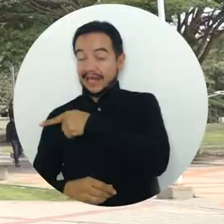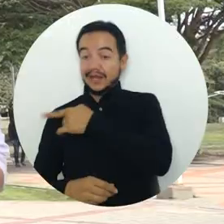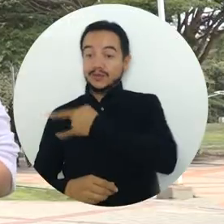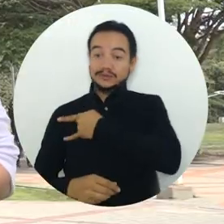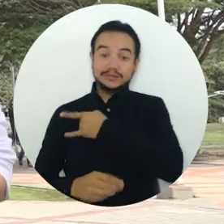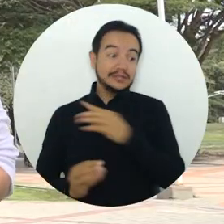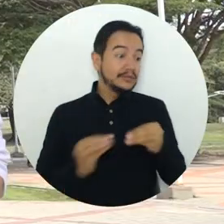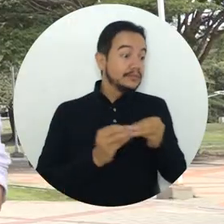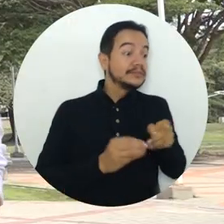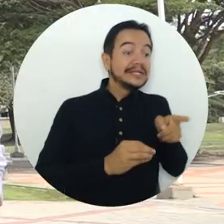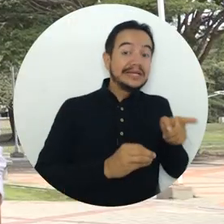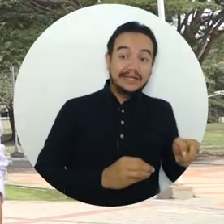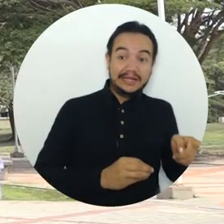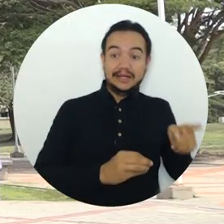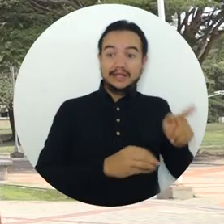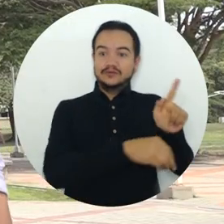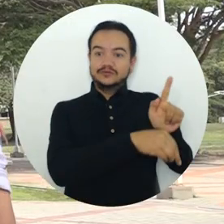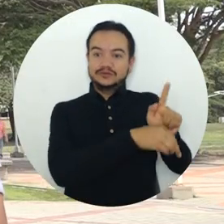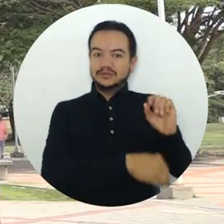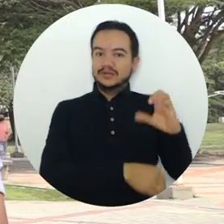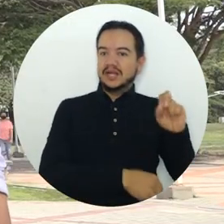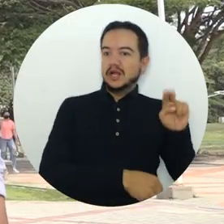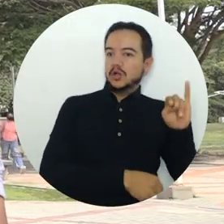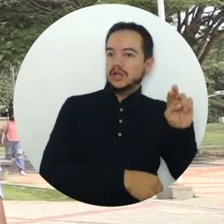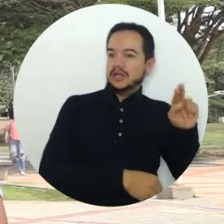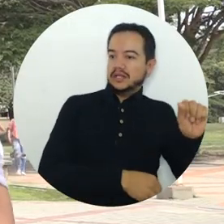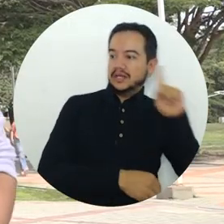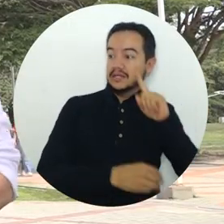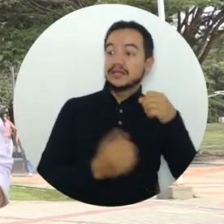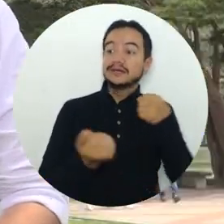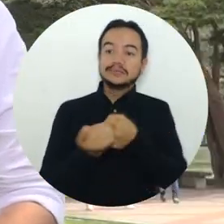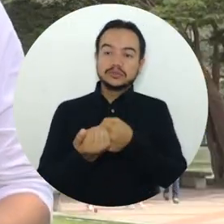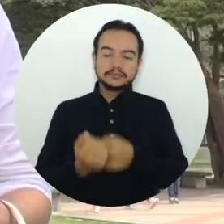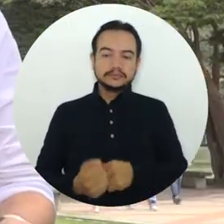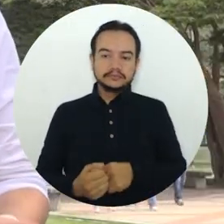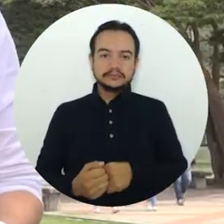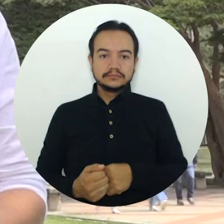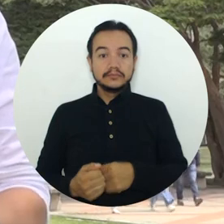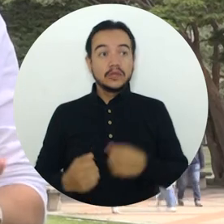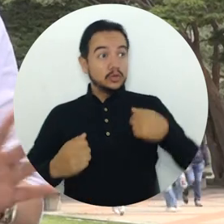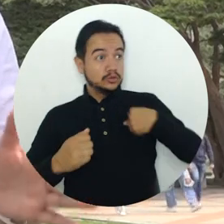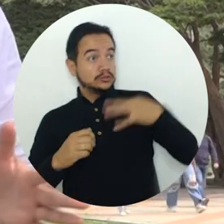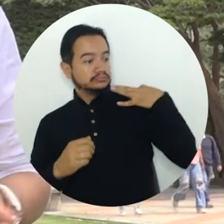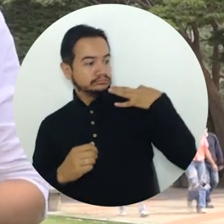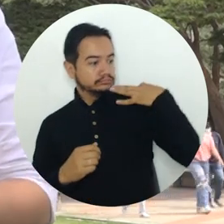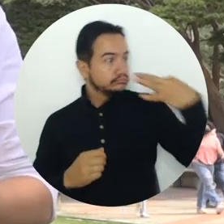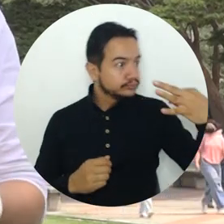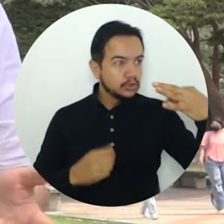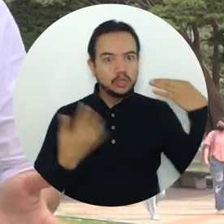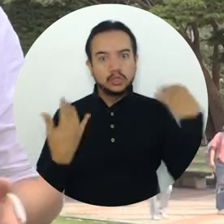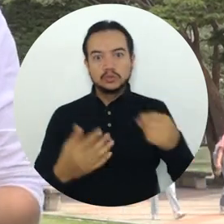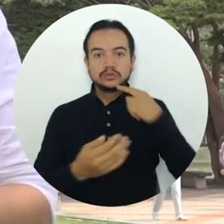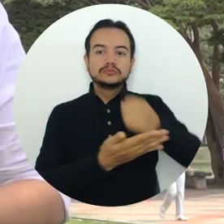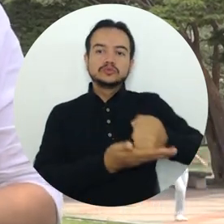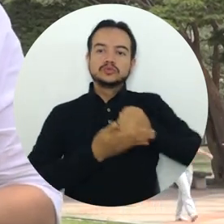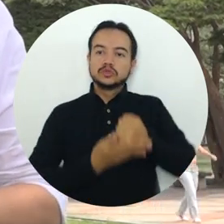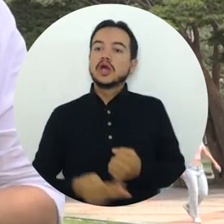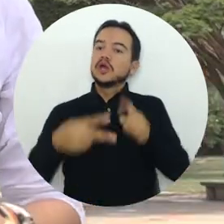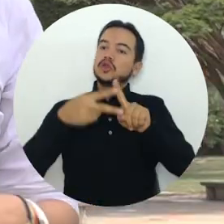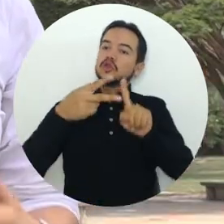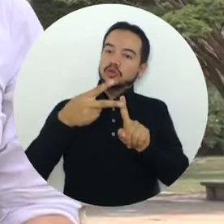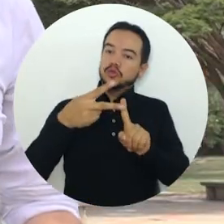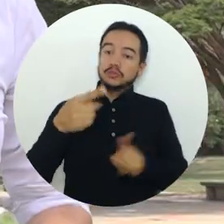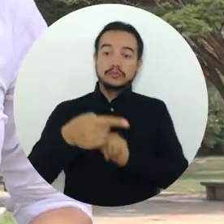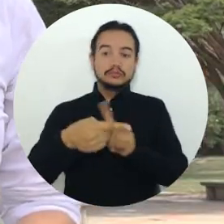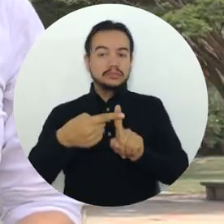Carolina. Ser beneficiaria de esta beca con Fundación Carolina creo que traerá beneficios principalmente en dos aspectos. En lo personal creo que